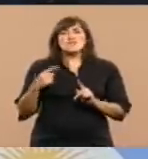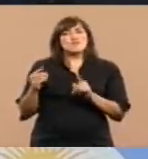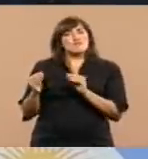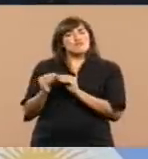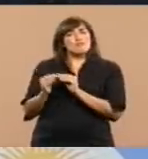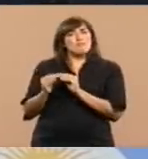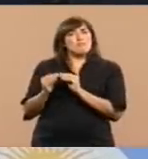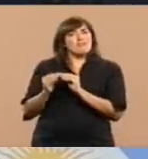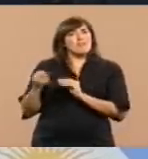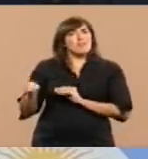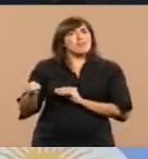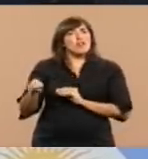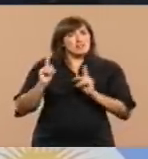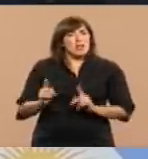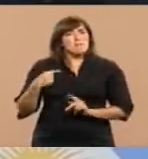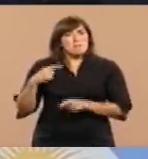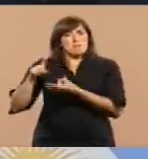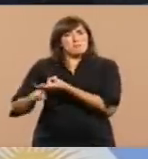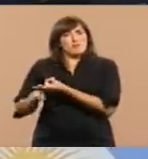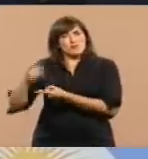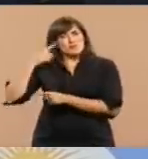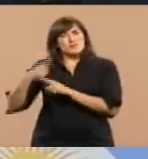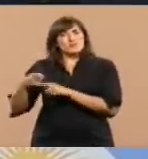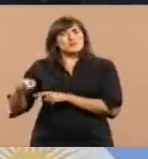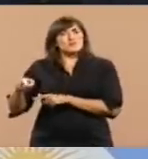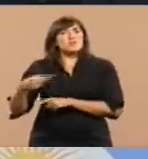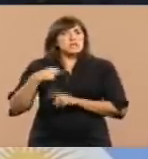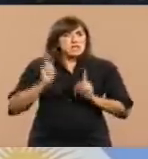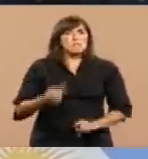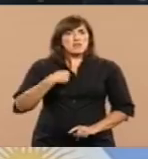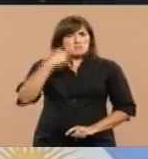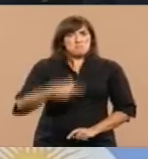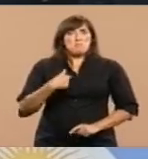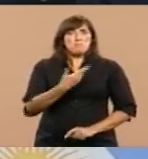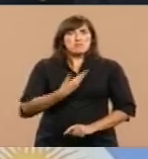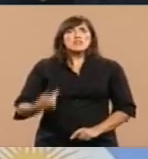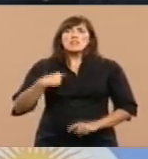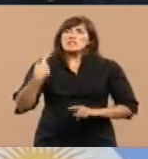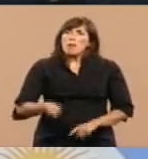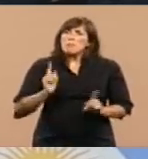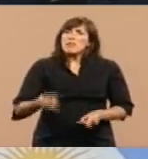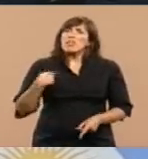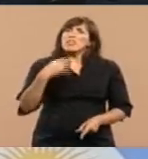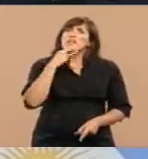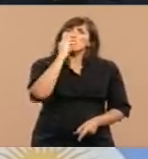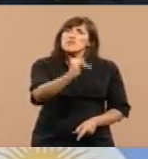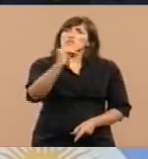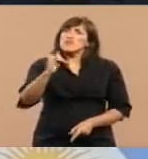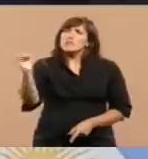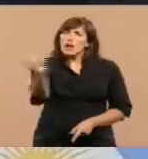y de esta Presidenta, esta situación que también debo contarles y algunos lo recordarán,